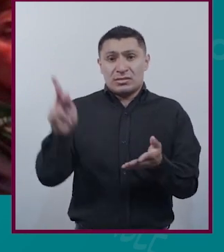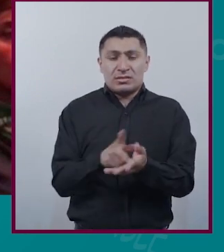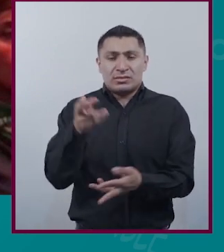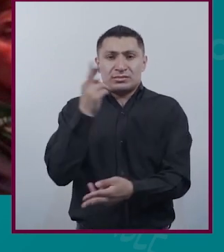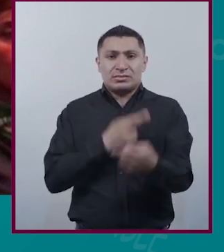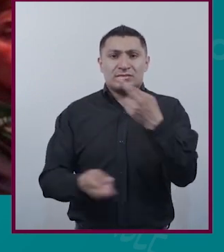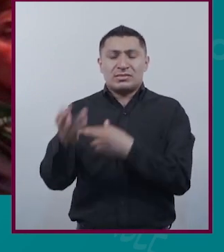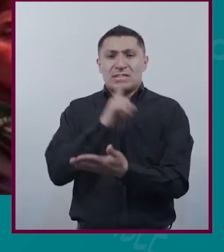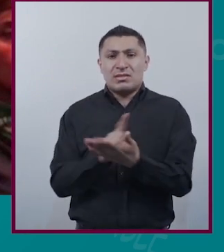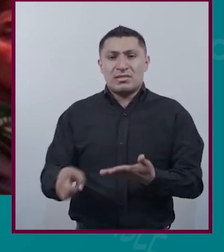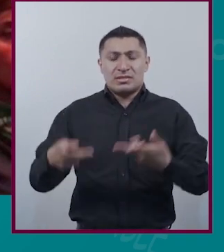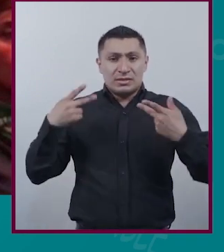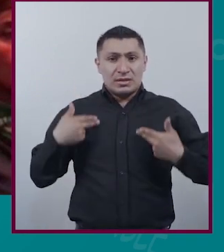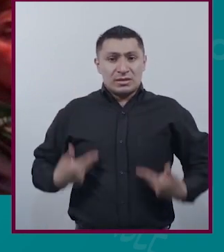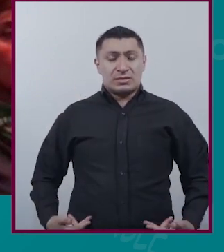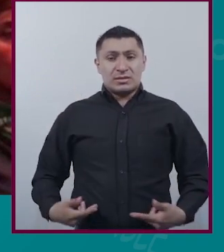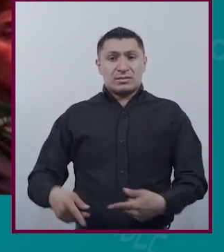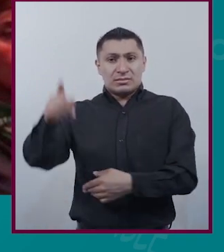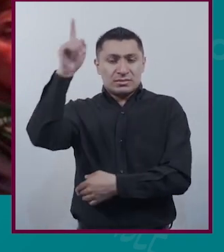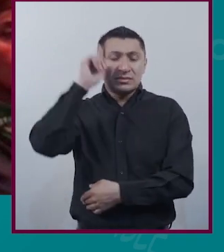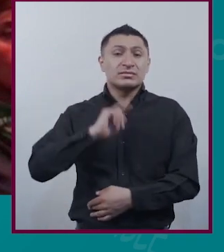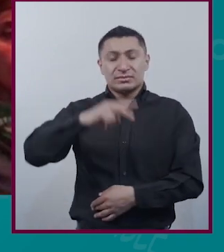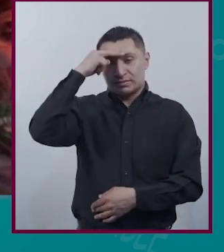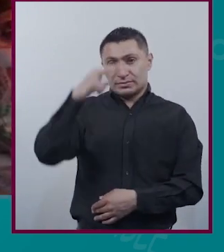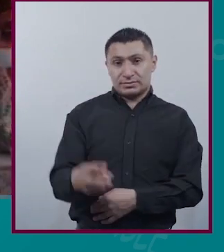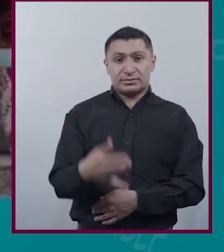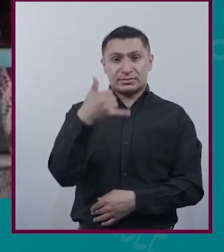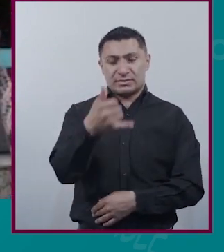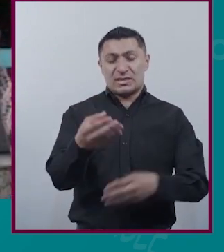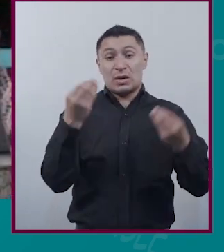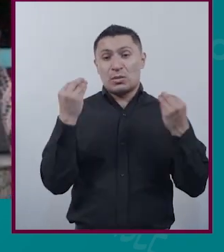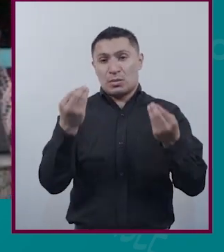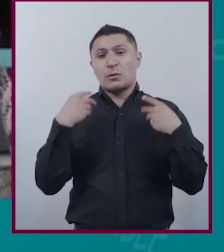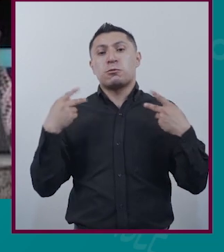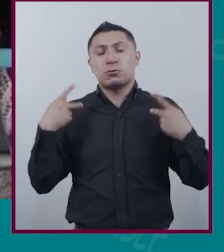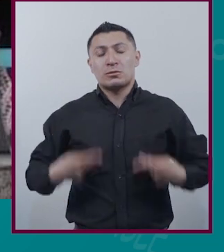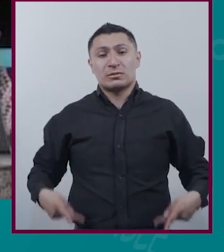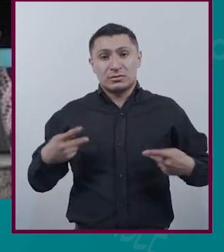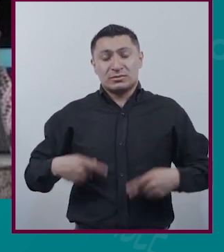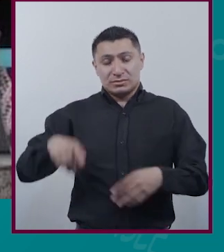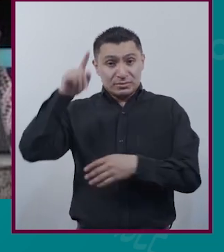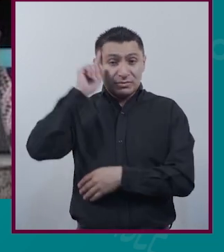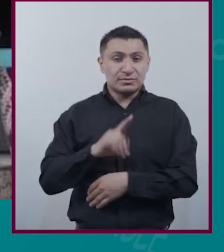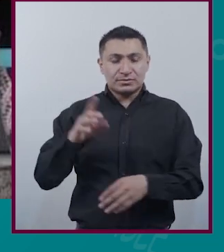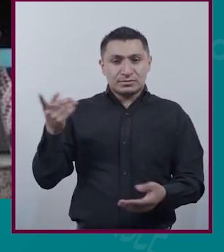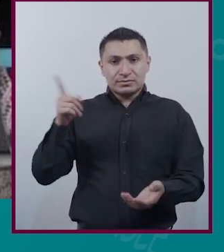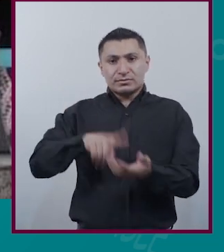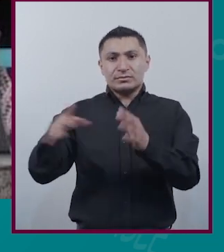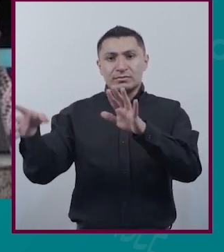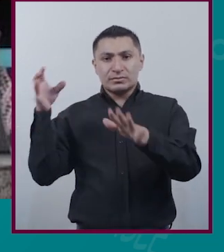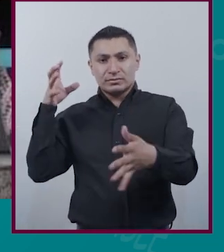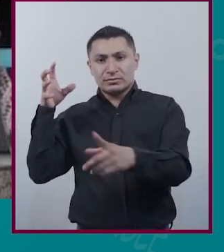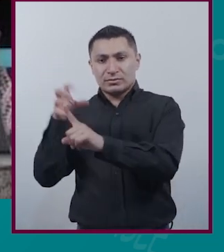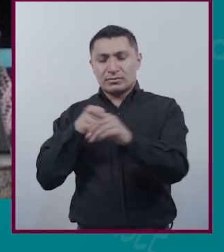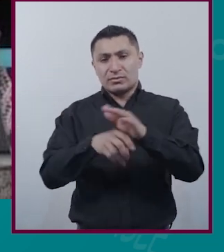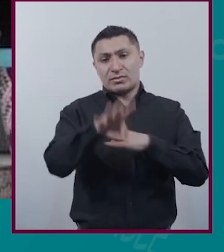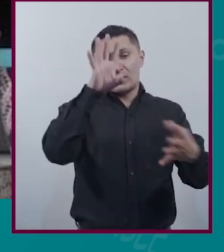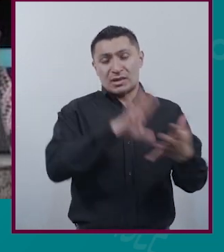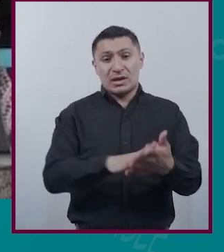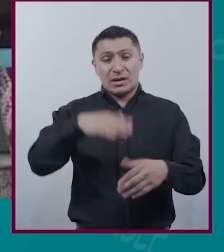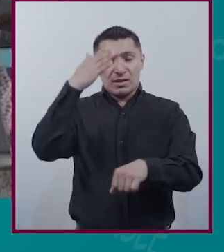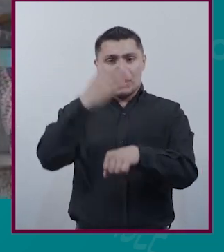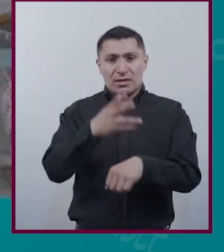Para los derechos humanos de las mujeres mexicanas Y un buen número de ellas va a parar a la cárcel Con penas de hasta 35 años